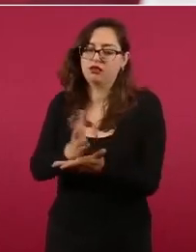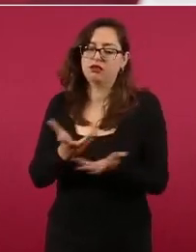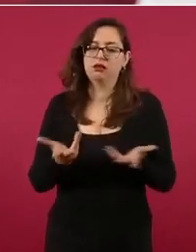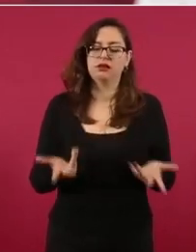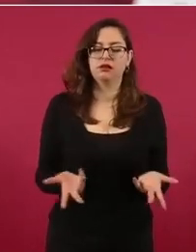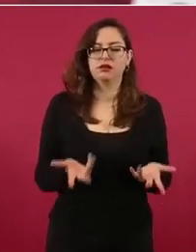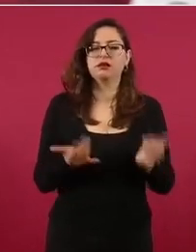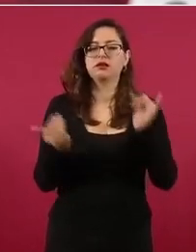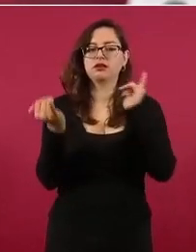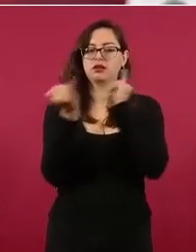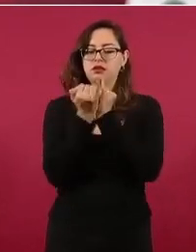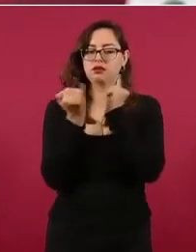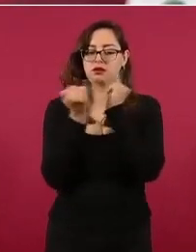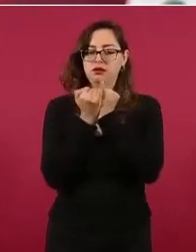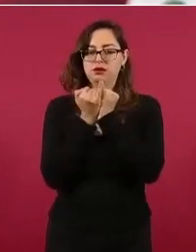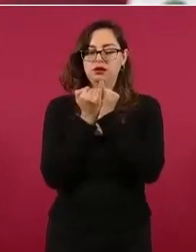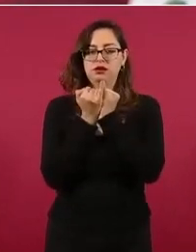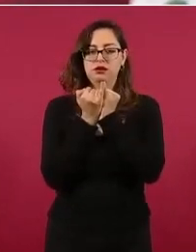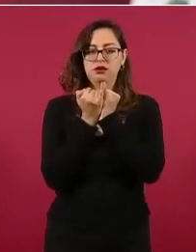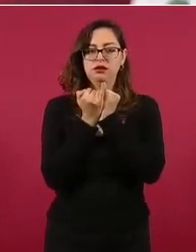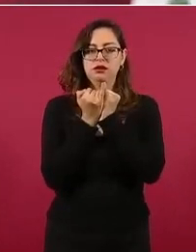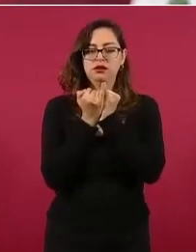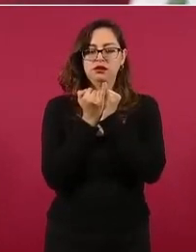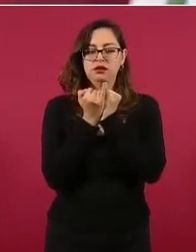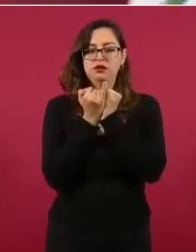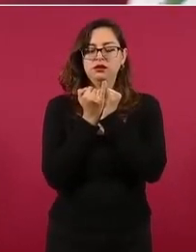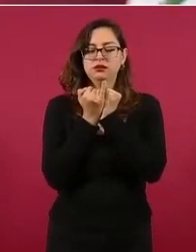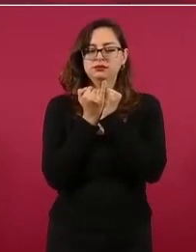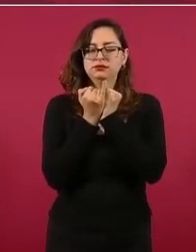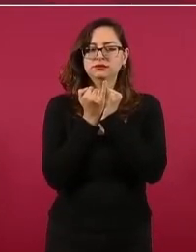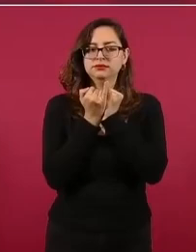desde luego es